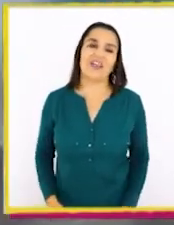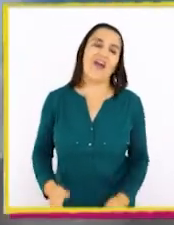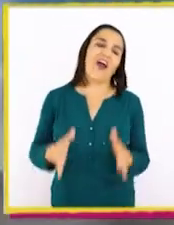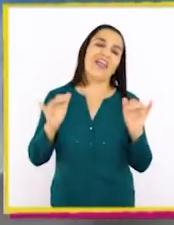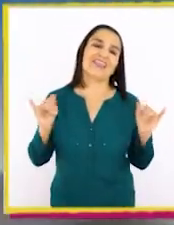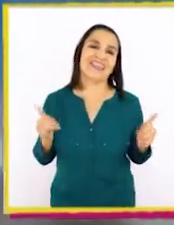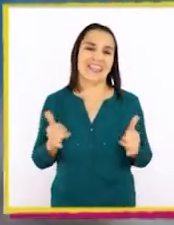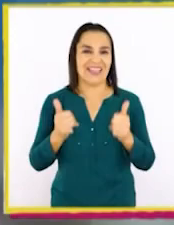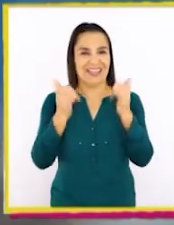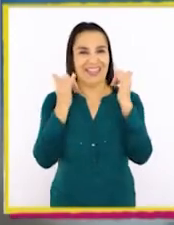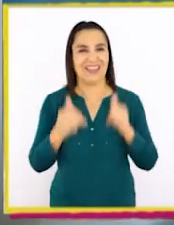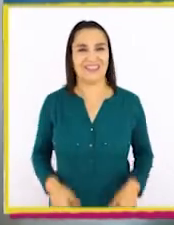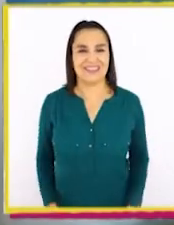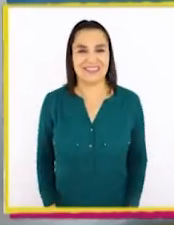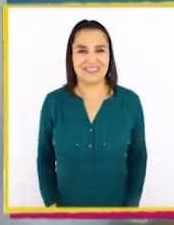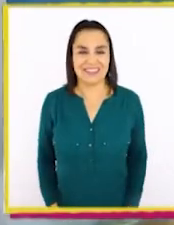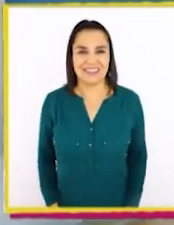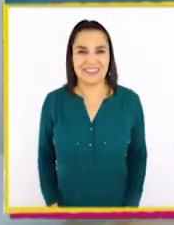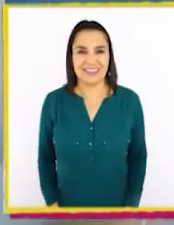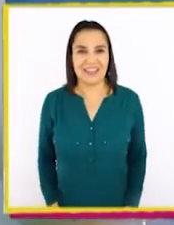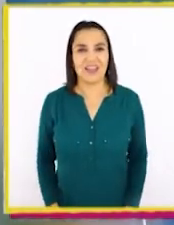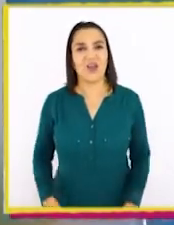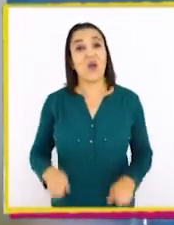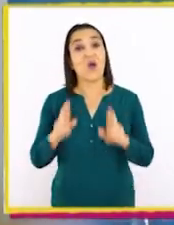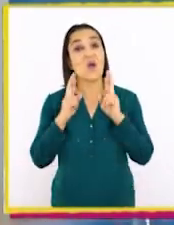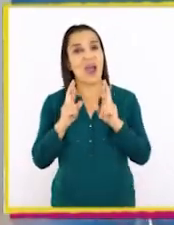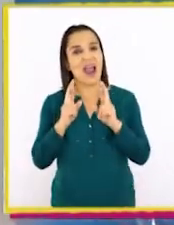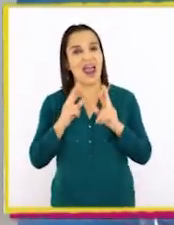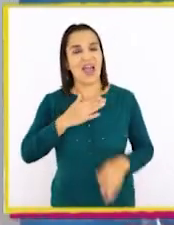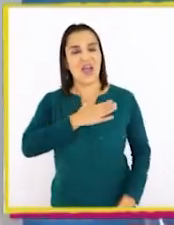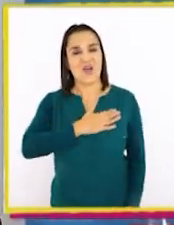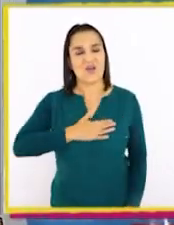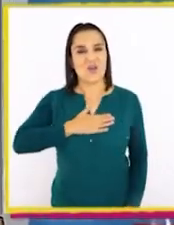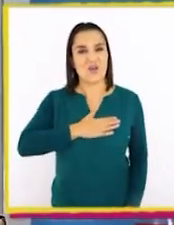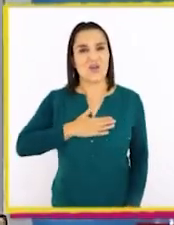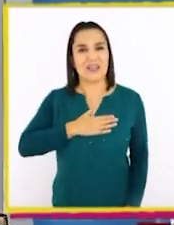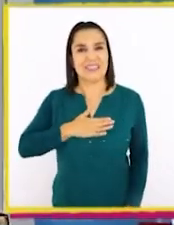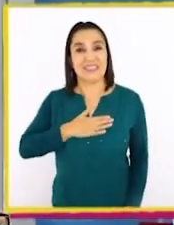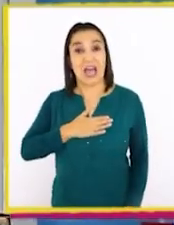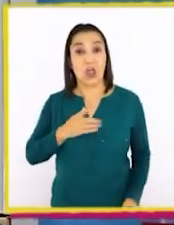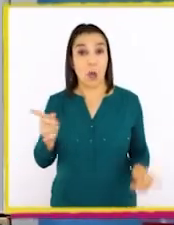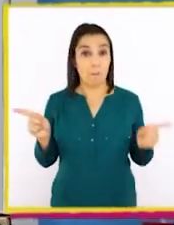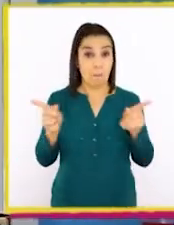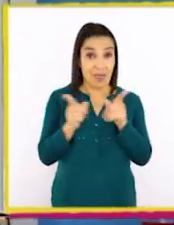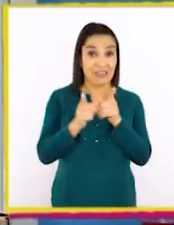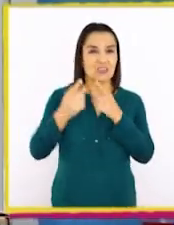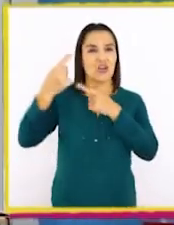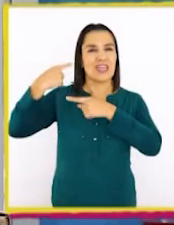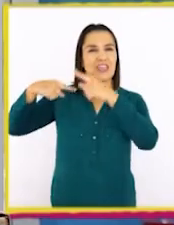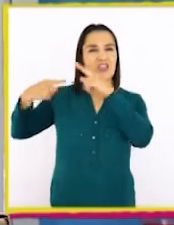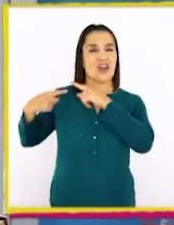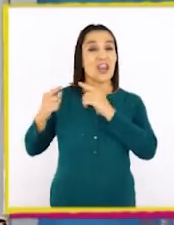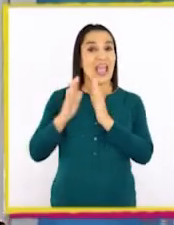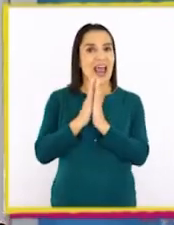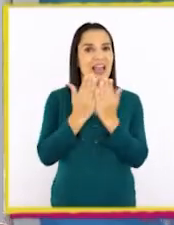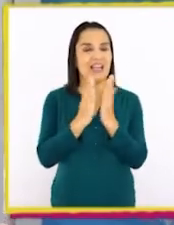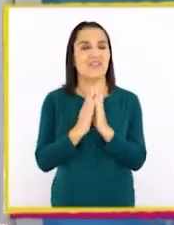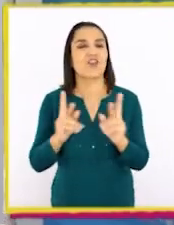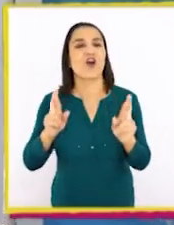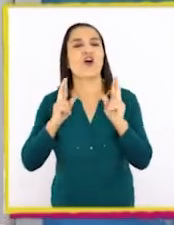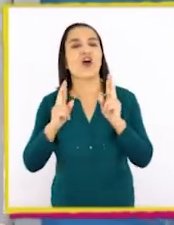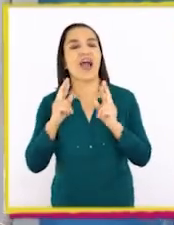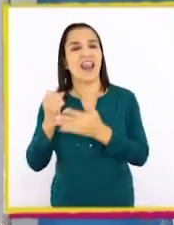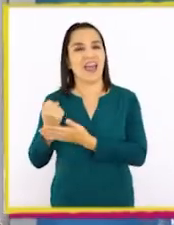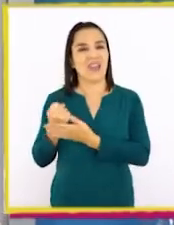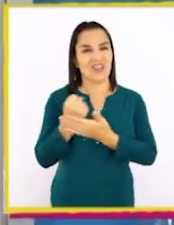tan entretenido! Espero que les haya gustado este pedacito de la historia de los libros. Y que ojalá